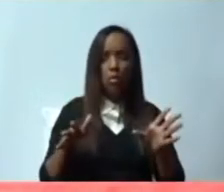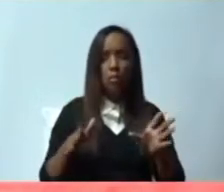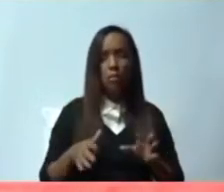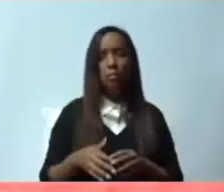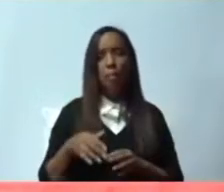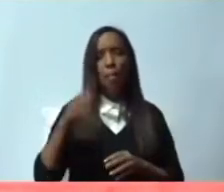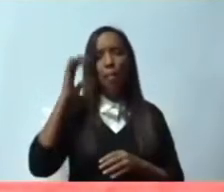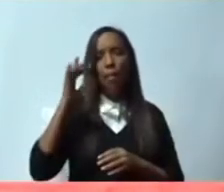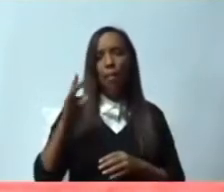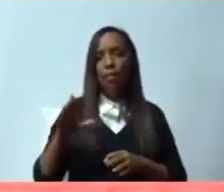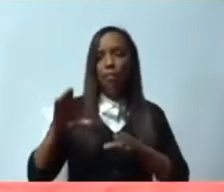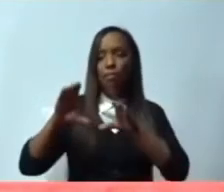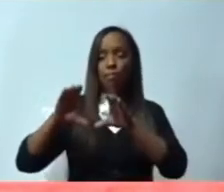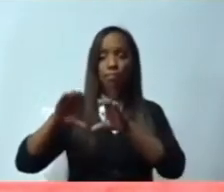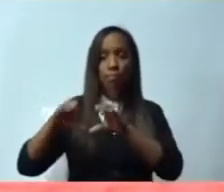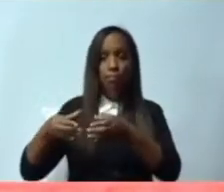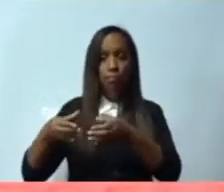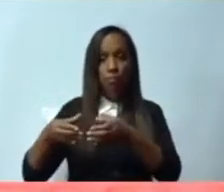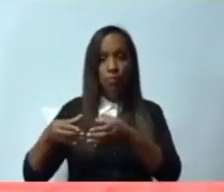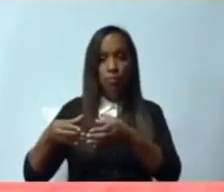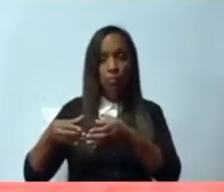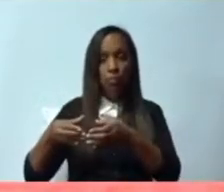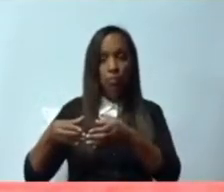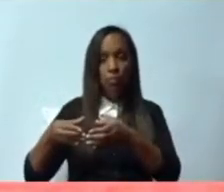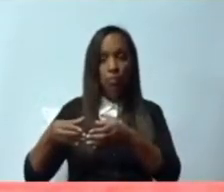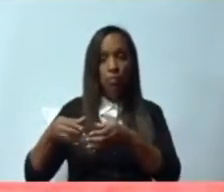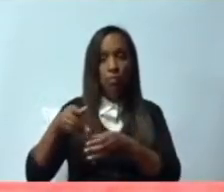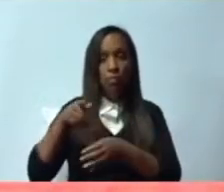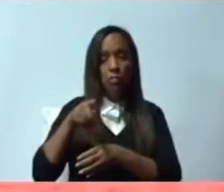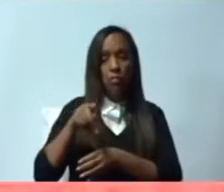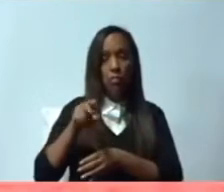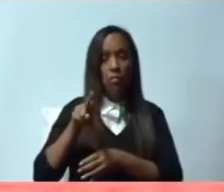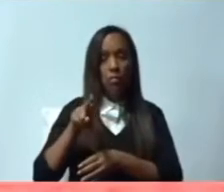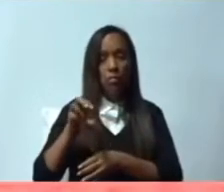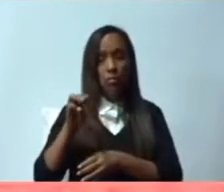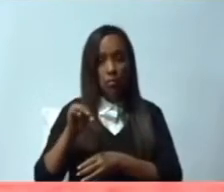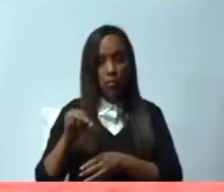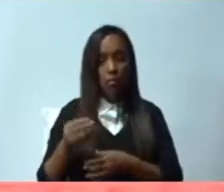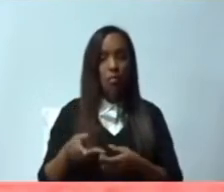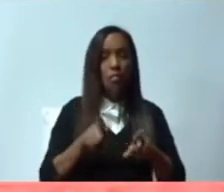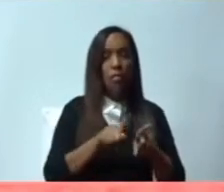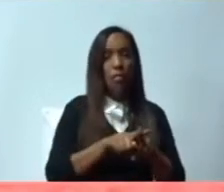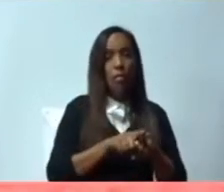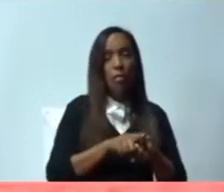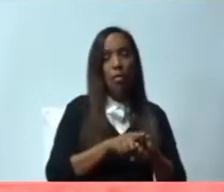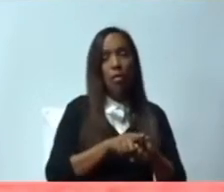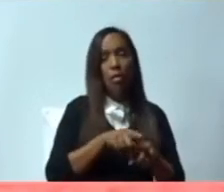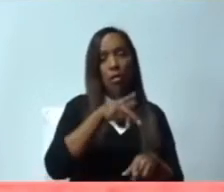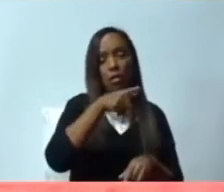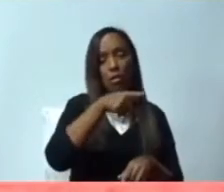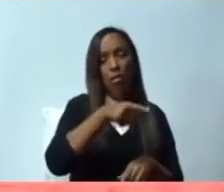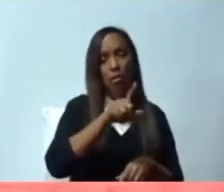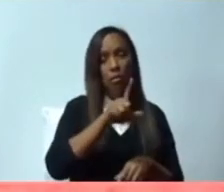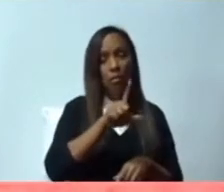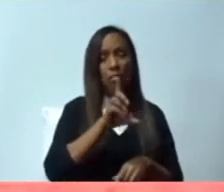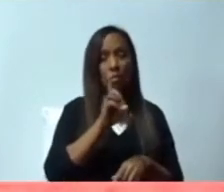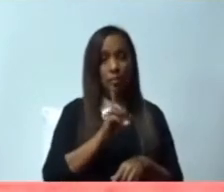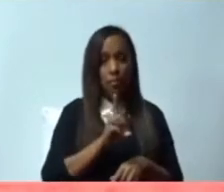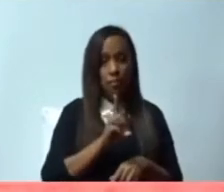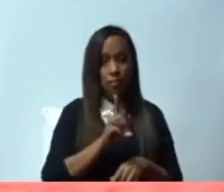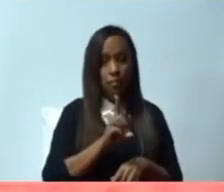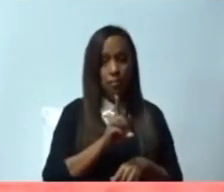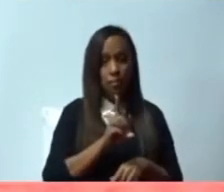de Punta Catalina. Porque si el Partido de la Liberación Dominicana está tan interesado en este tema